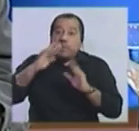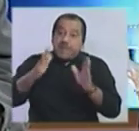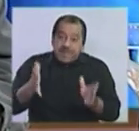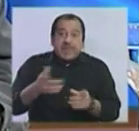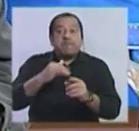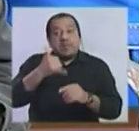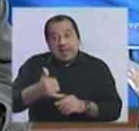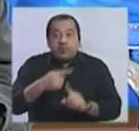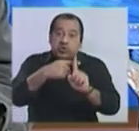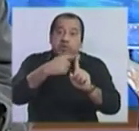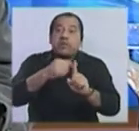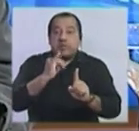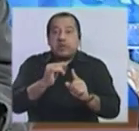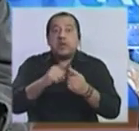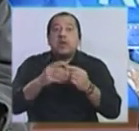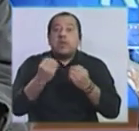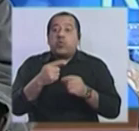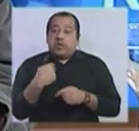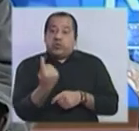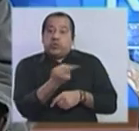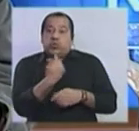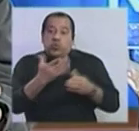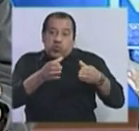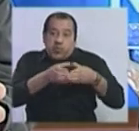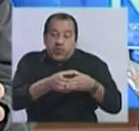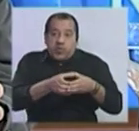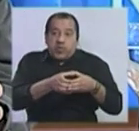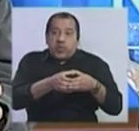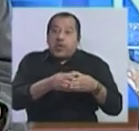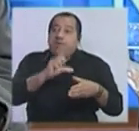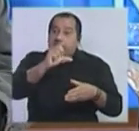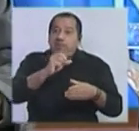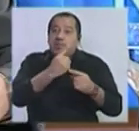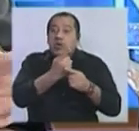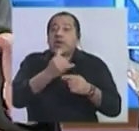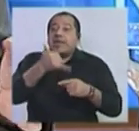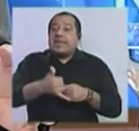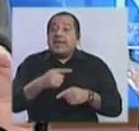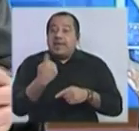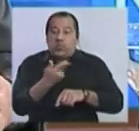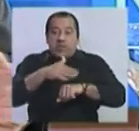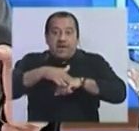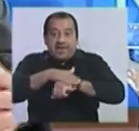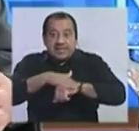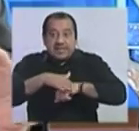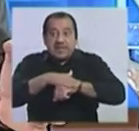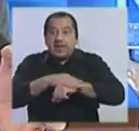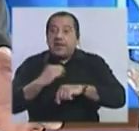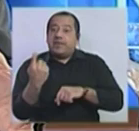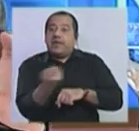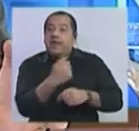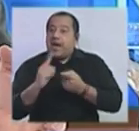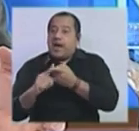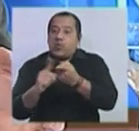su propio electorado es menos que el que salió primero, tiene una base de captación mucho más